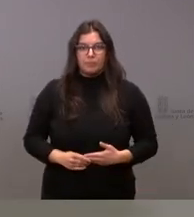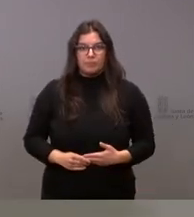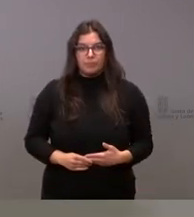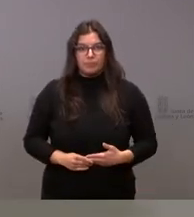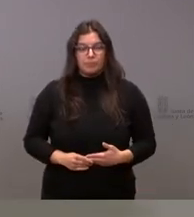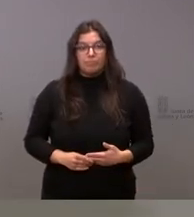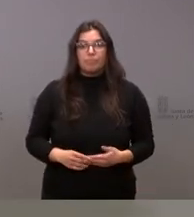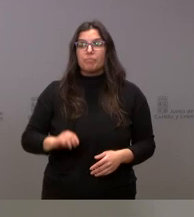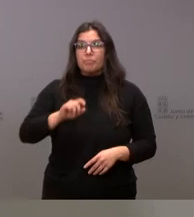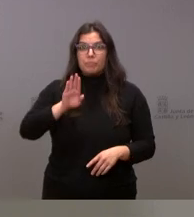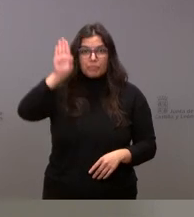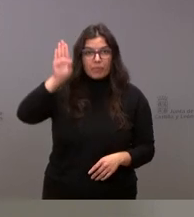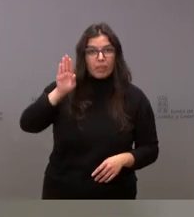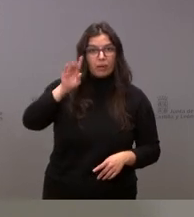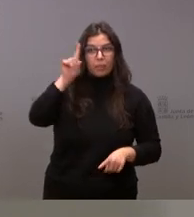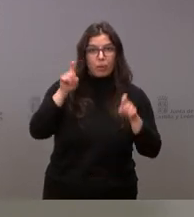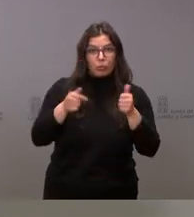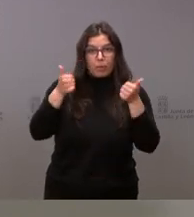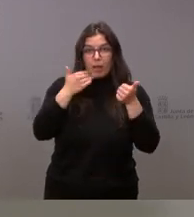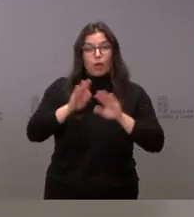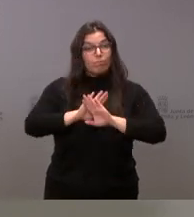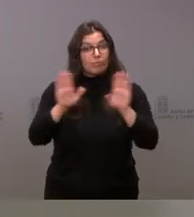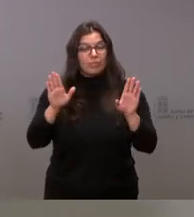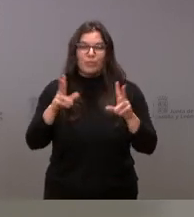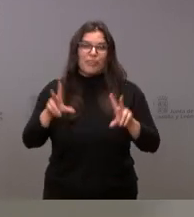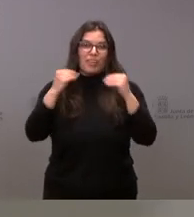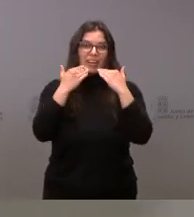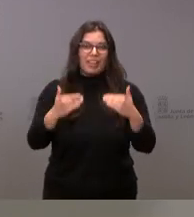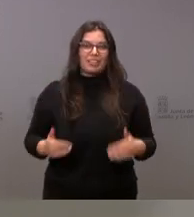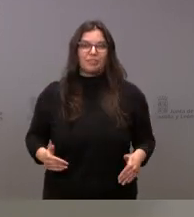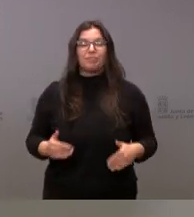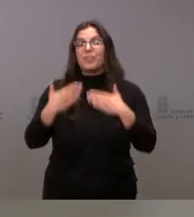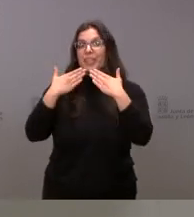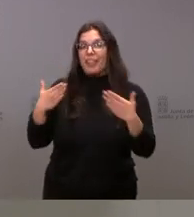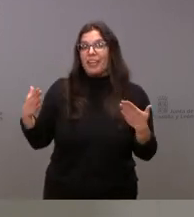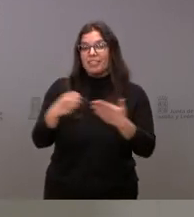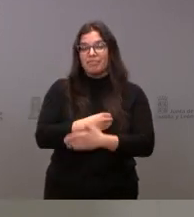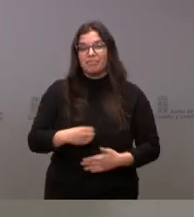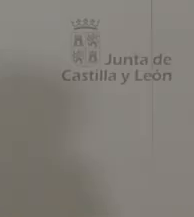¿Hay alguna pregunta más? Pues aquí terminamos. Gracias. Muchas gracias.